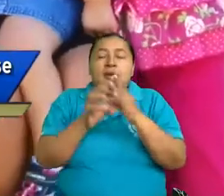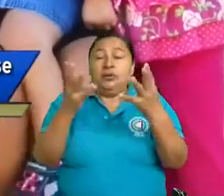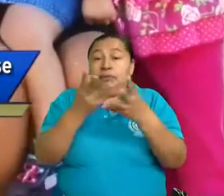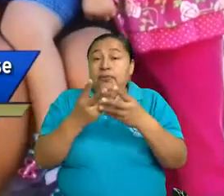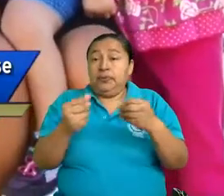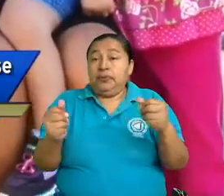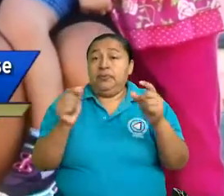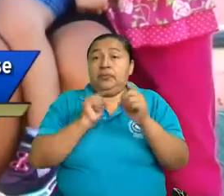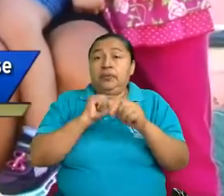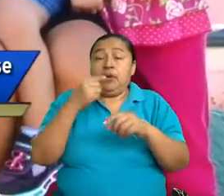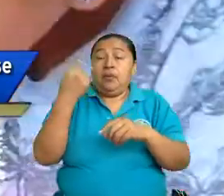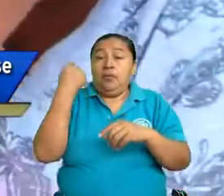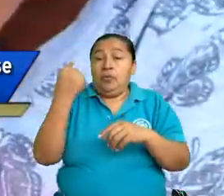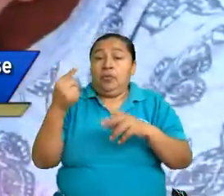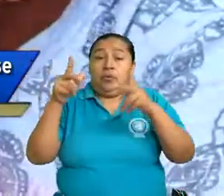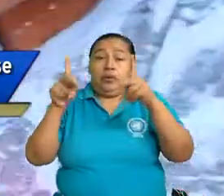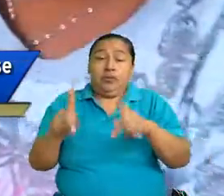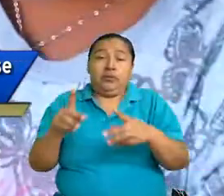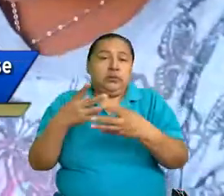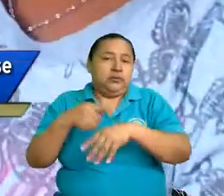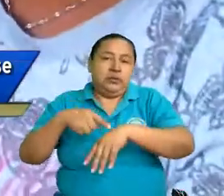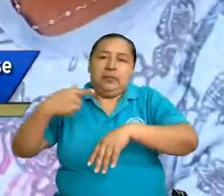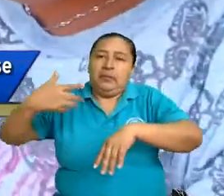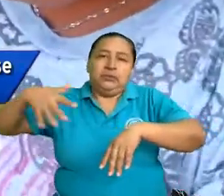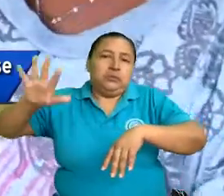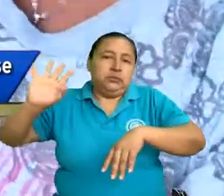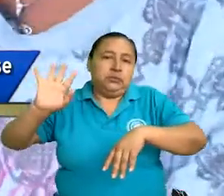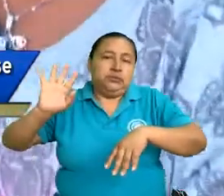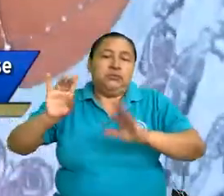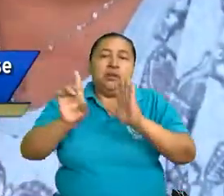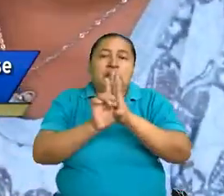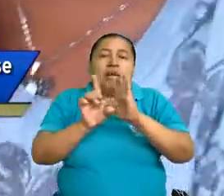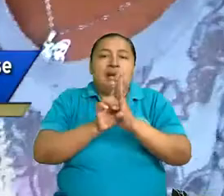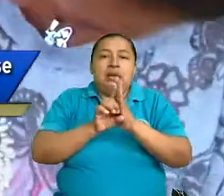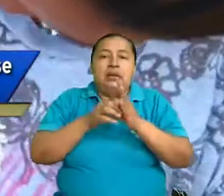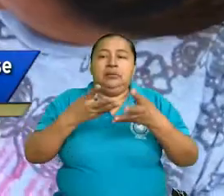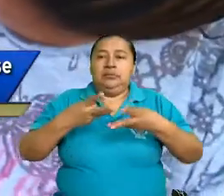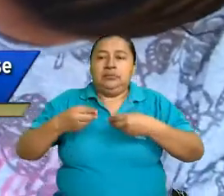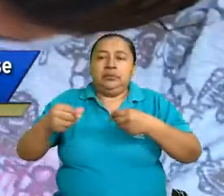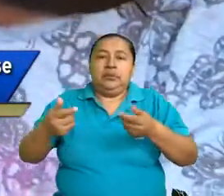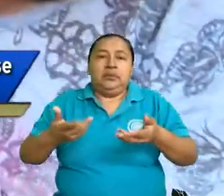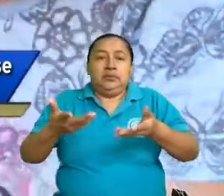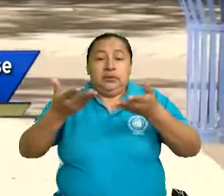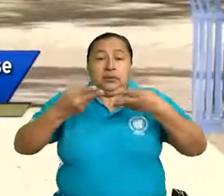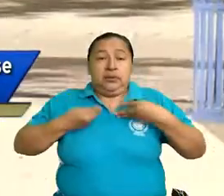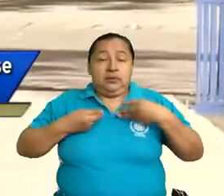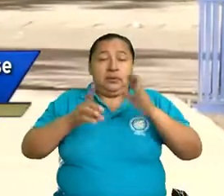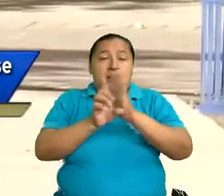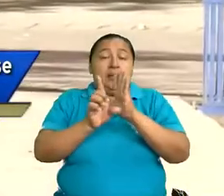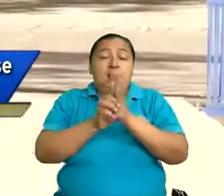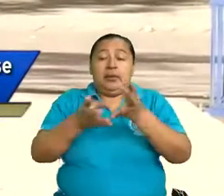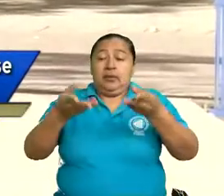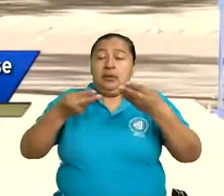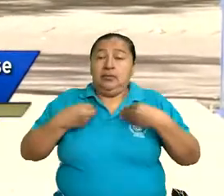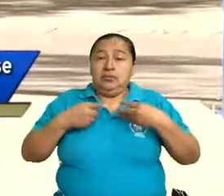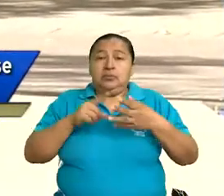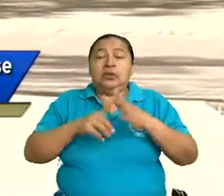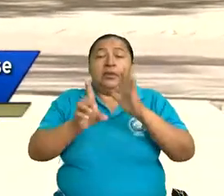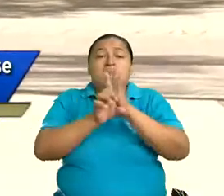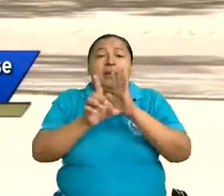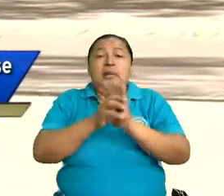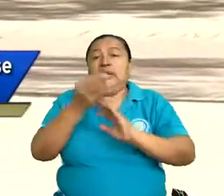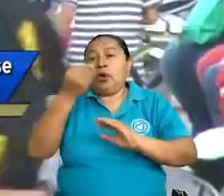vínculo matrimonial por una de las partes, está derogada la ley de adopción, está derogada la ley de alimentos, está